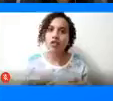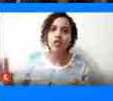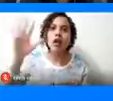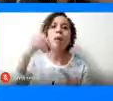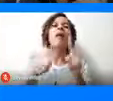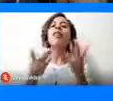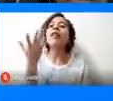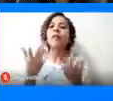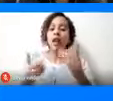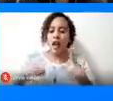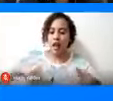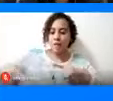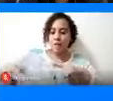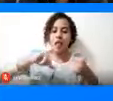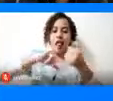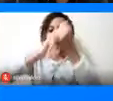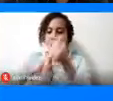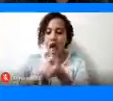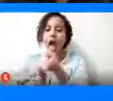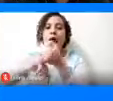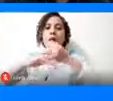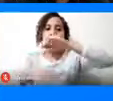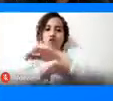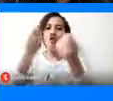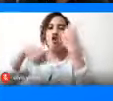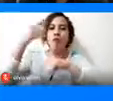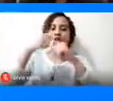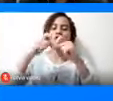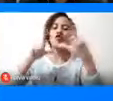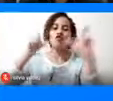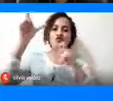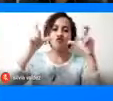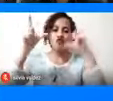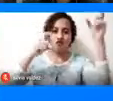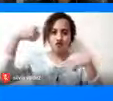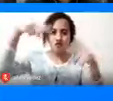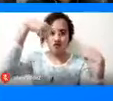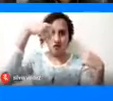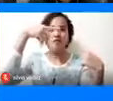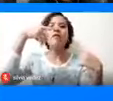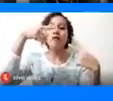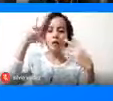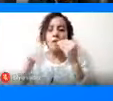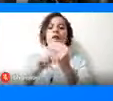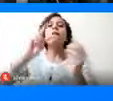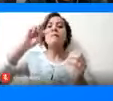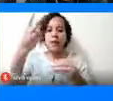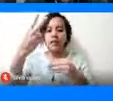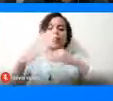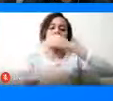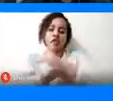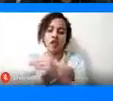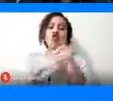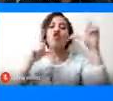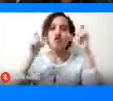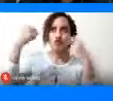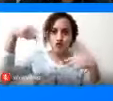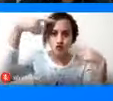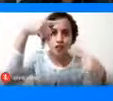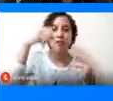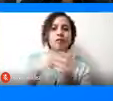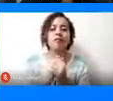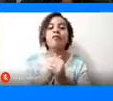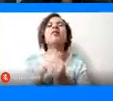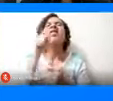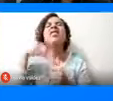administrativamente del Ministerio de Comercio, Industria y Turismo, el Viceministerio de Turismo. Y, pues, tiene